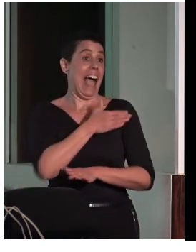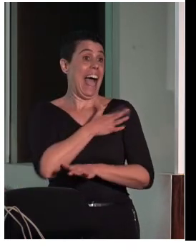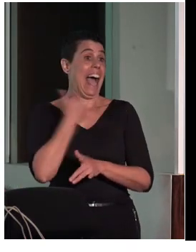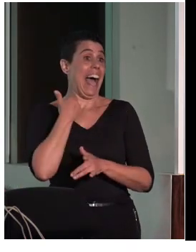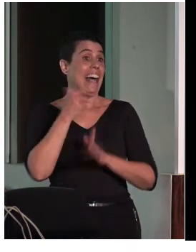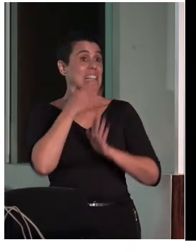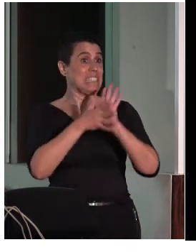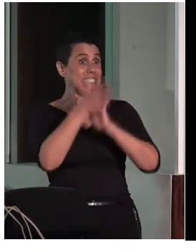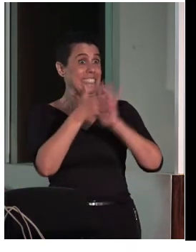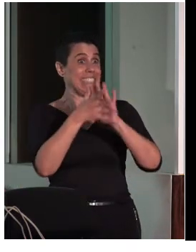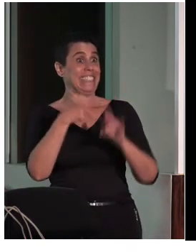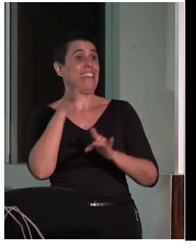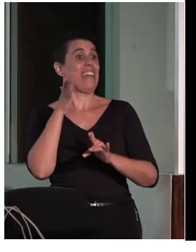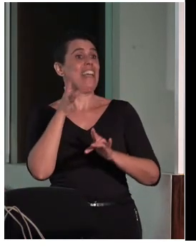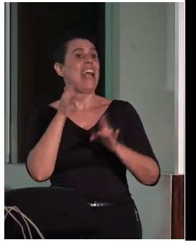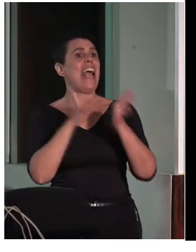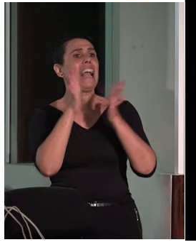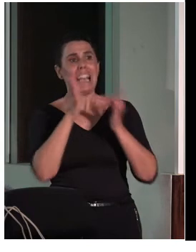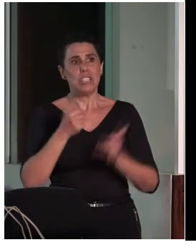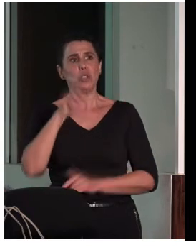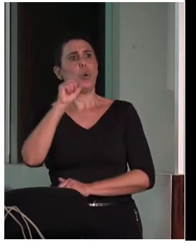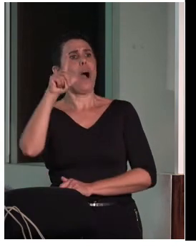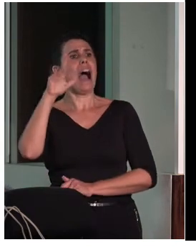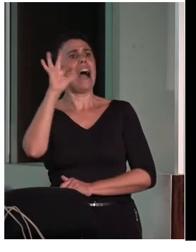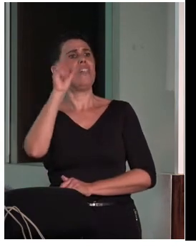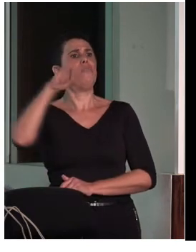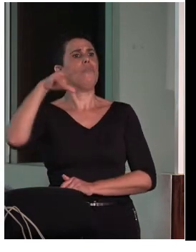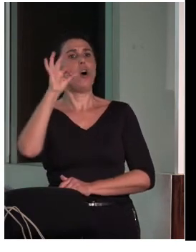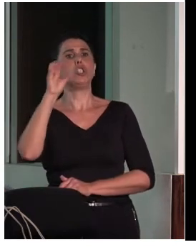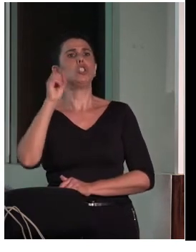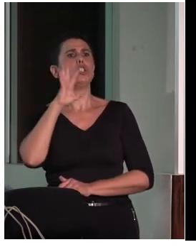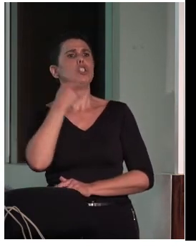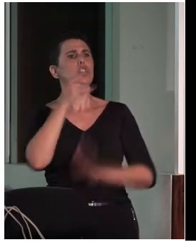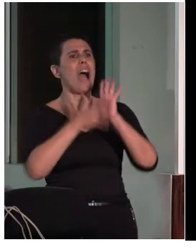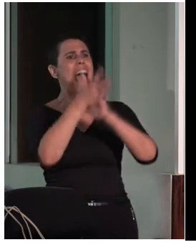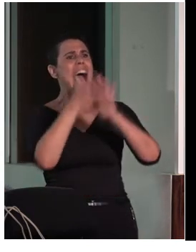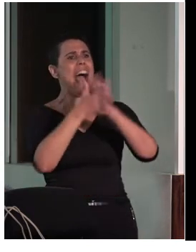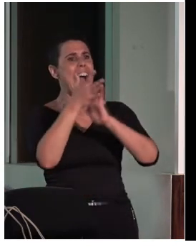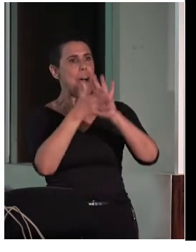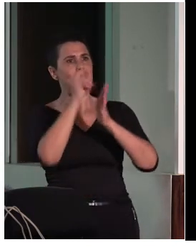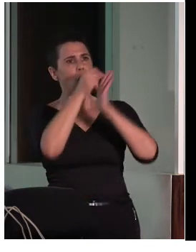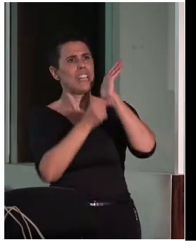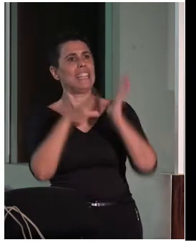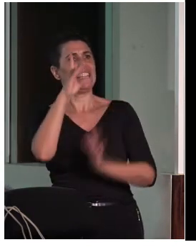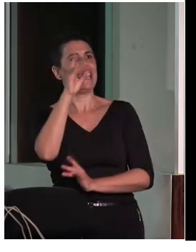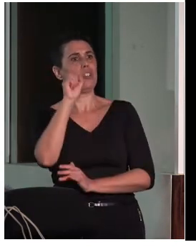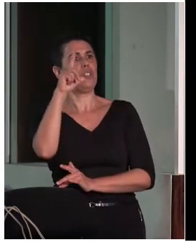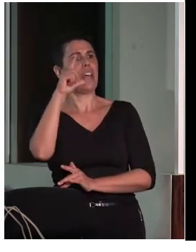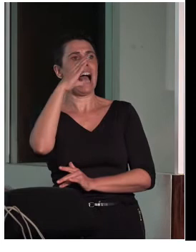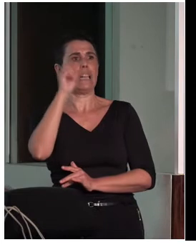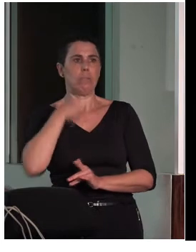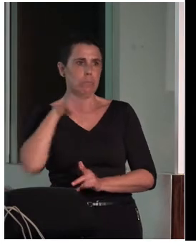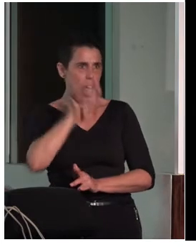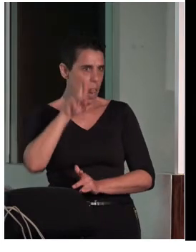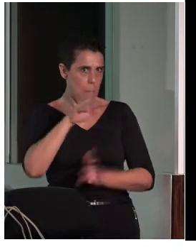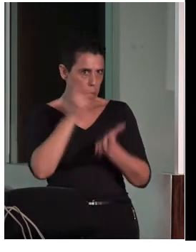Alfonso, han hablado, bueno, el de los criterios de ALCO y el otro de la normativa. Yo no voy a volver a repetirme y voy a